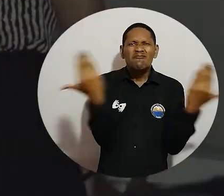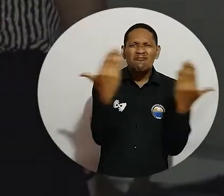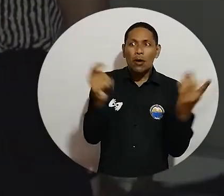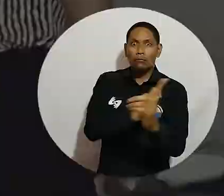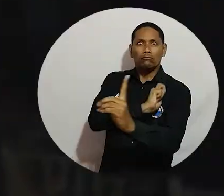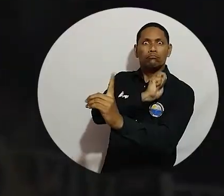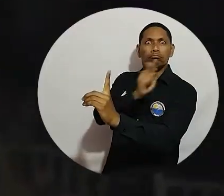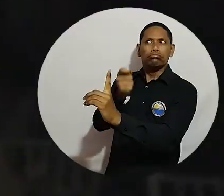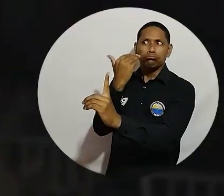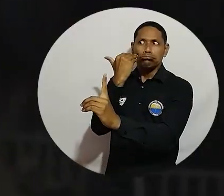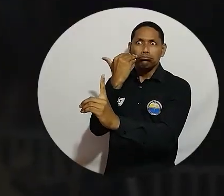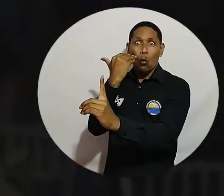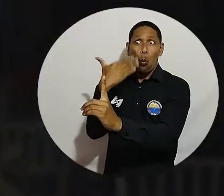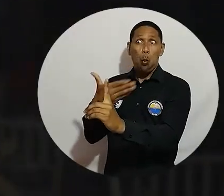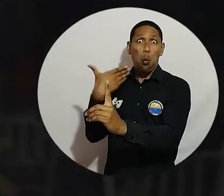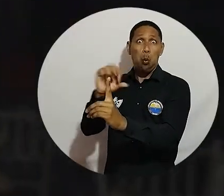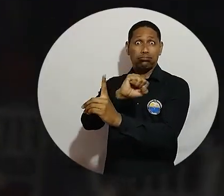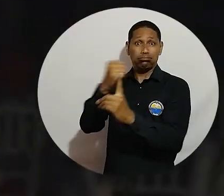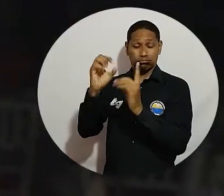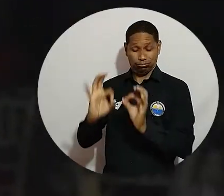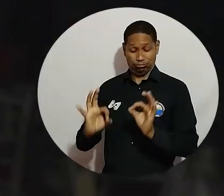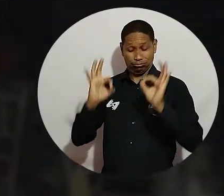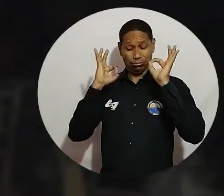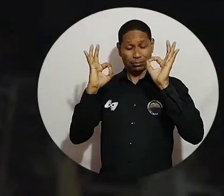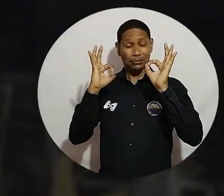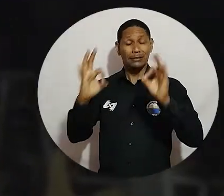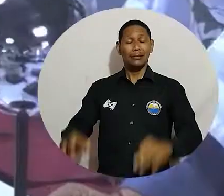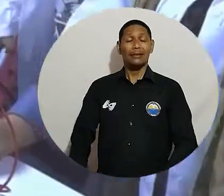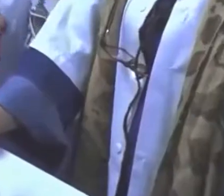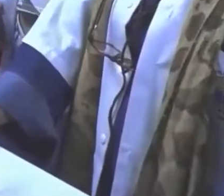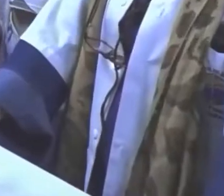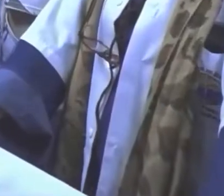través del séptimo arte, el rol de la mujer en la sociedad.